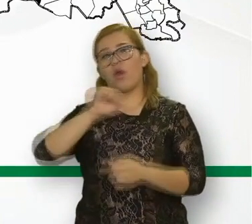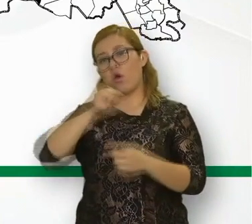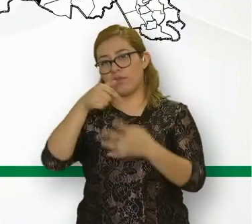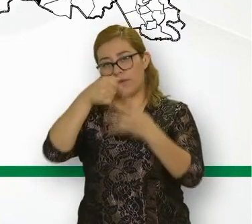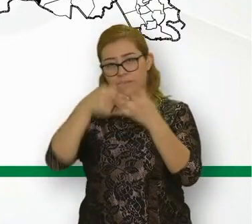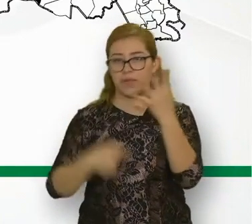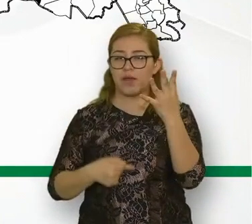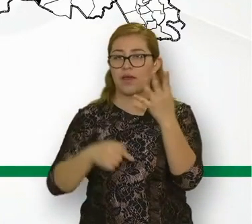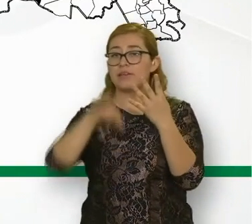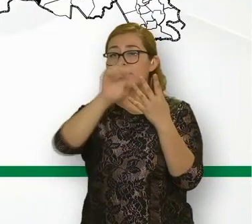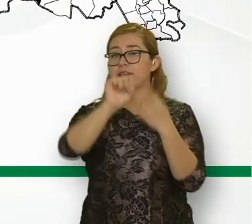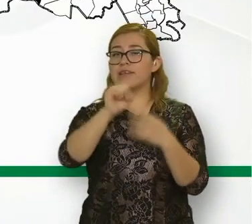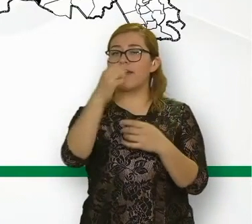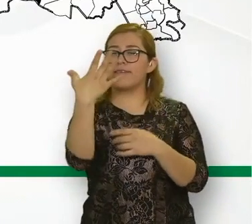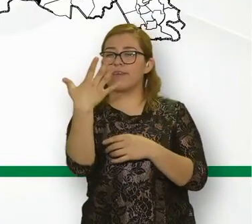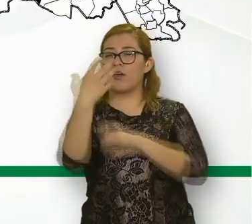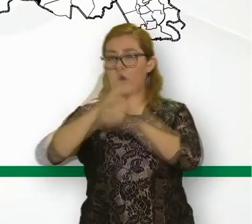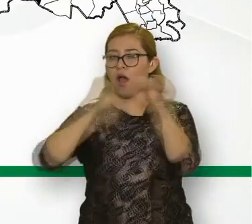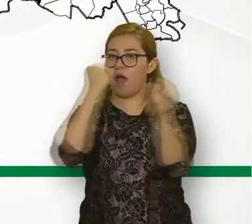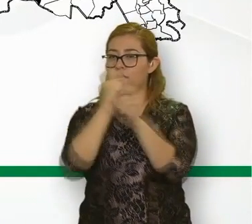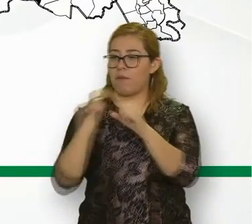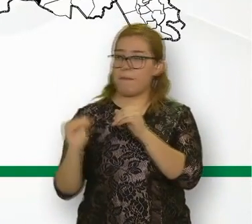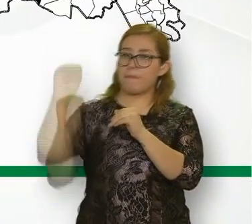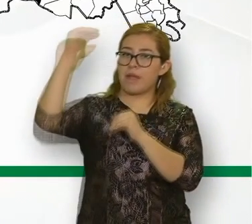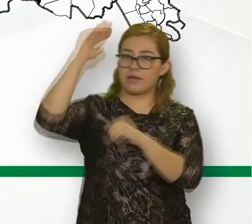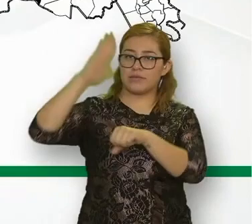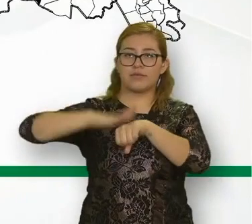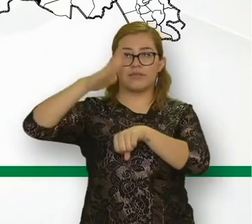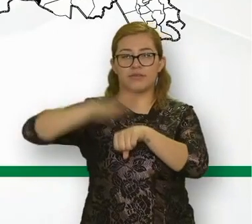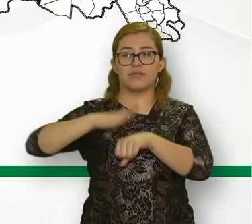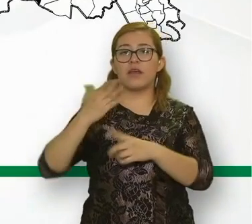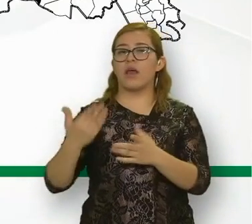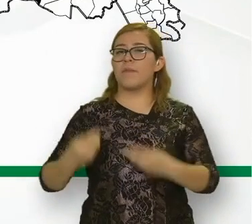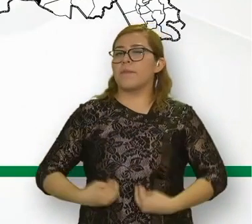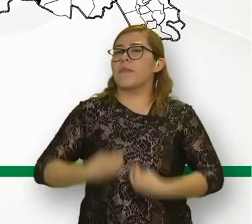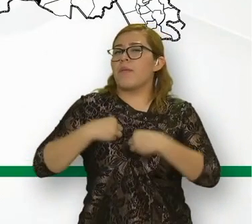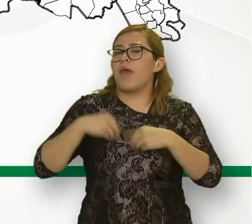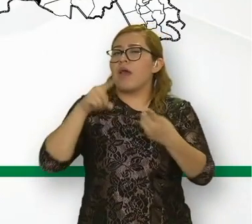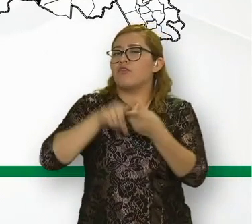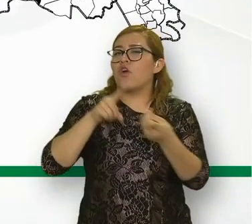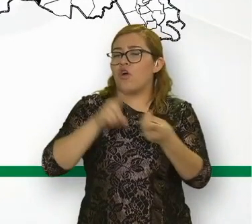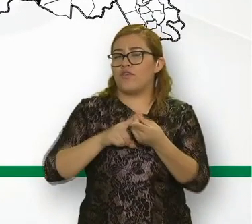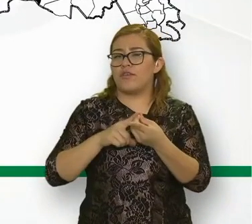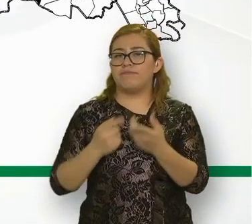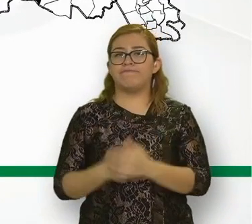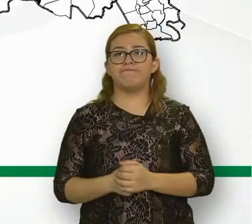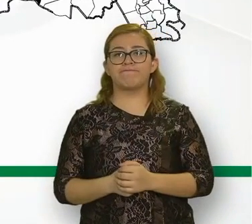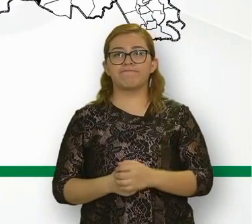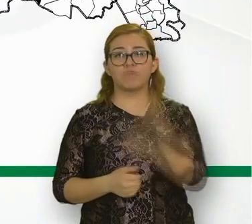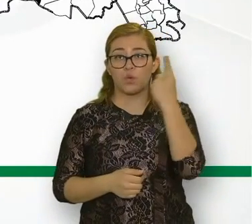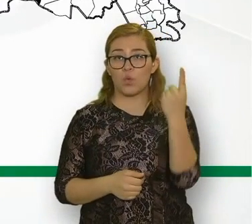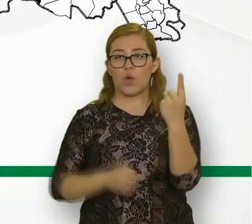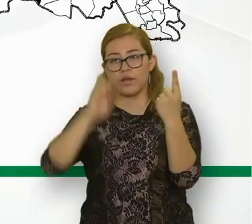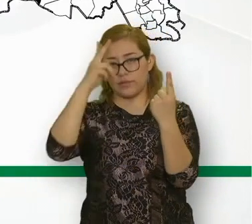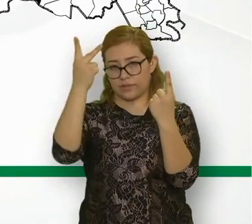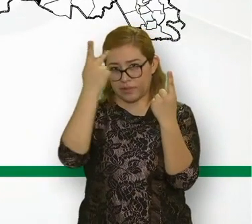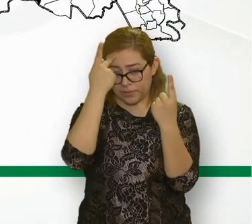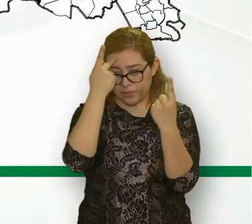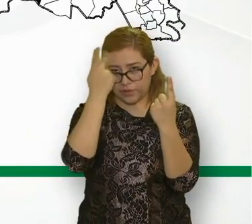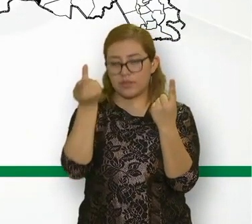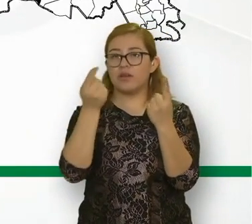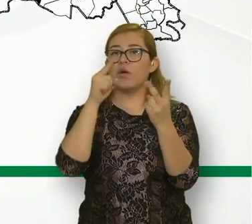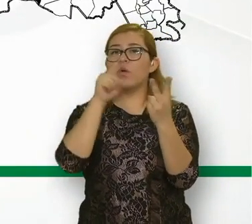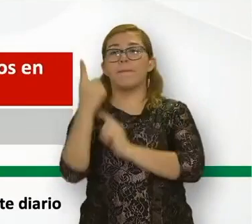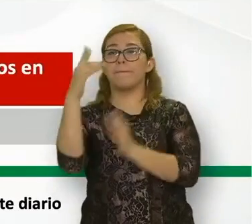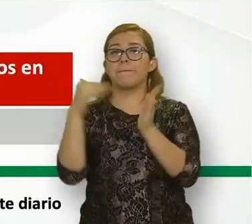residencia en la capital potosina, en Soledad de Graciano Sánchez, Santa María del Río, Ciudad Valles y una proveniente de